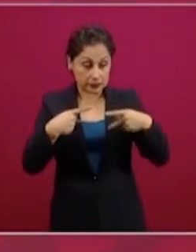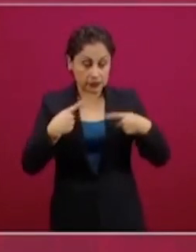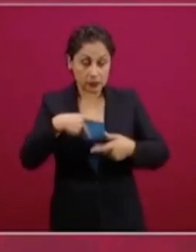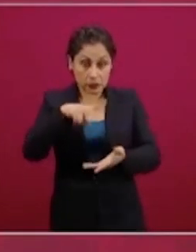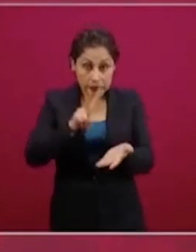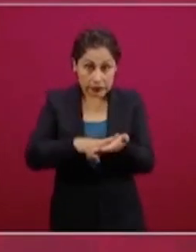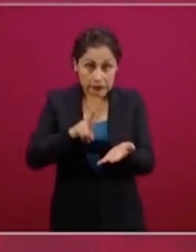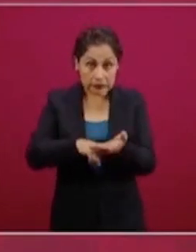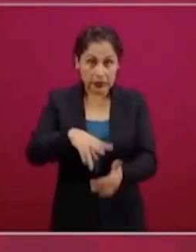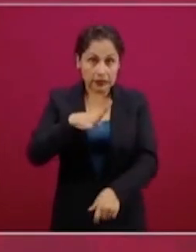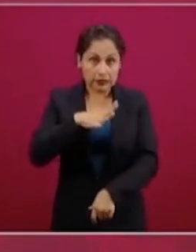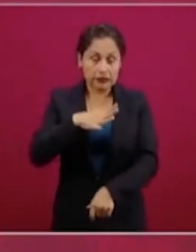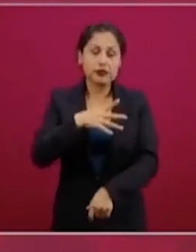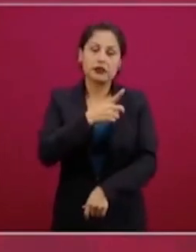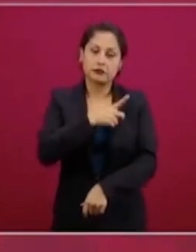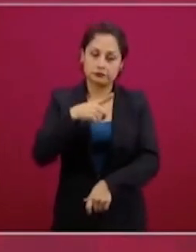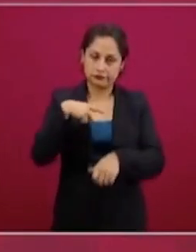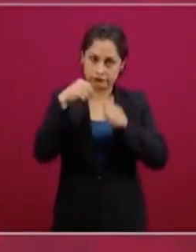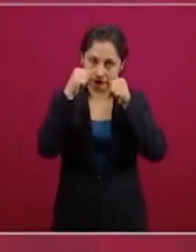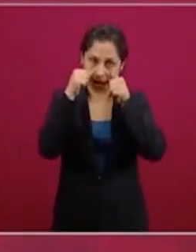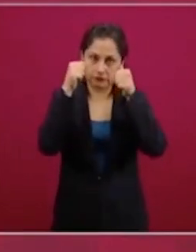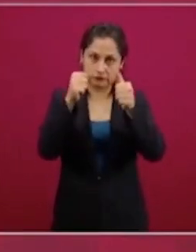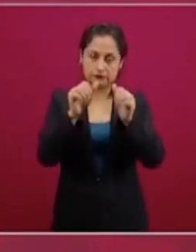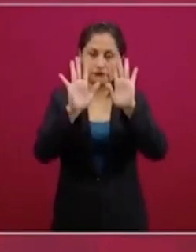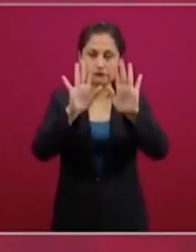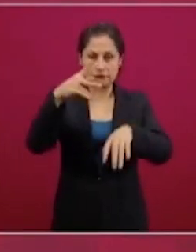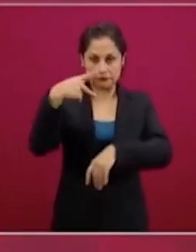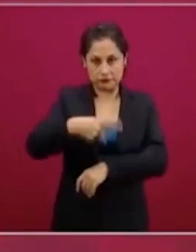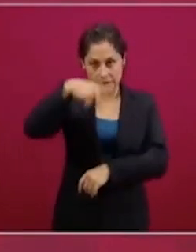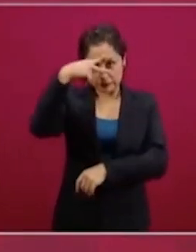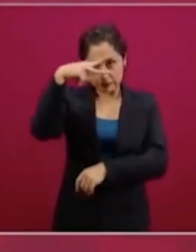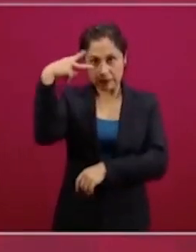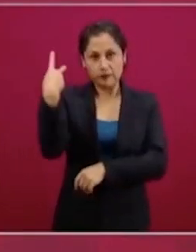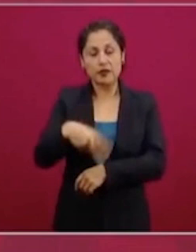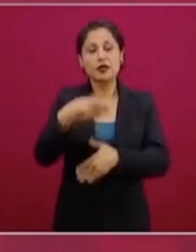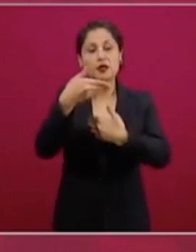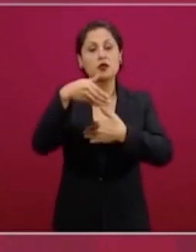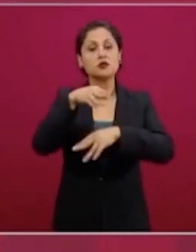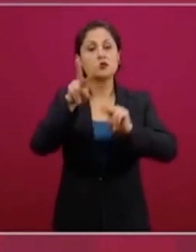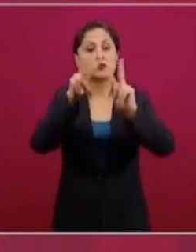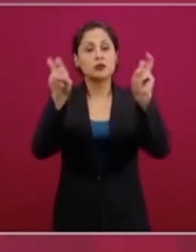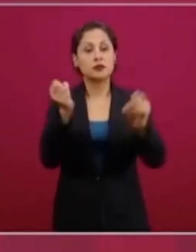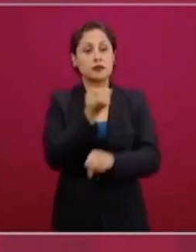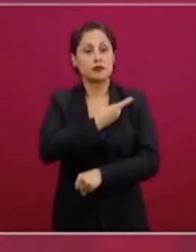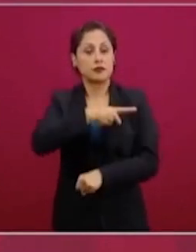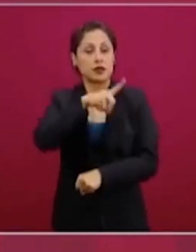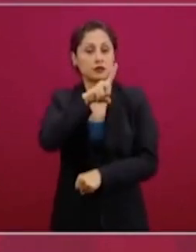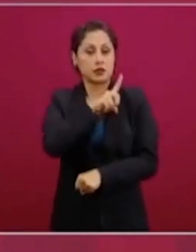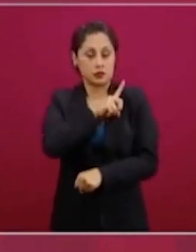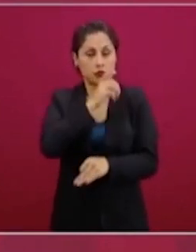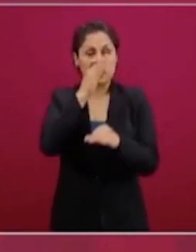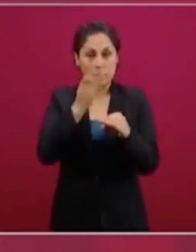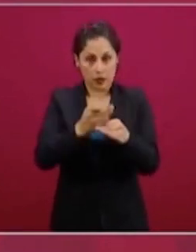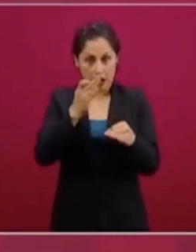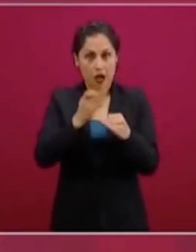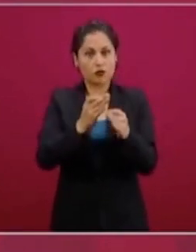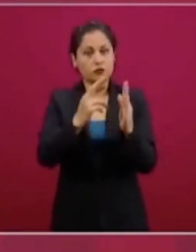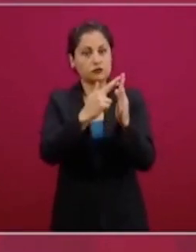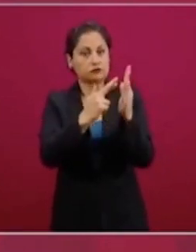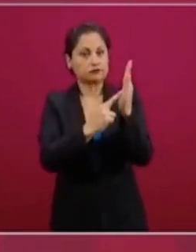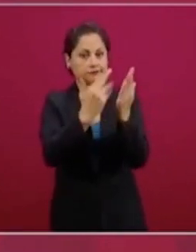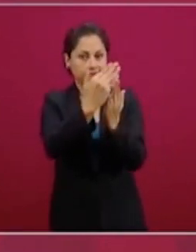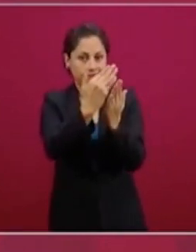el diseño de las medidas de seguridad sanitaria en esta acción extraordinaria, como pueden ustedes apreciar, está